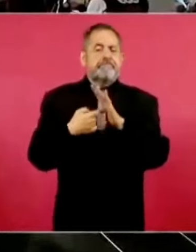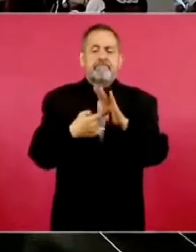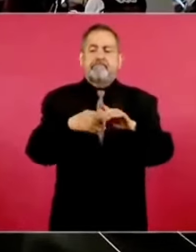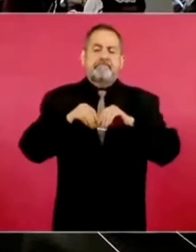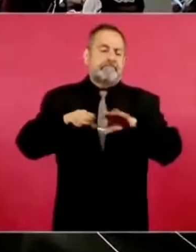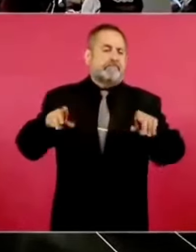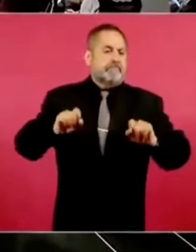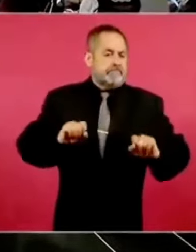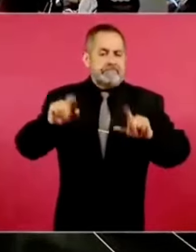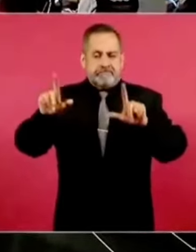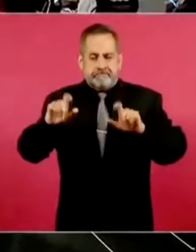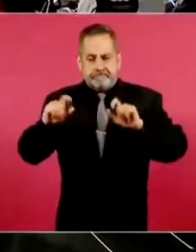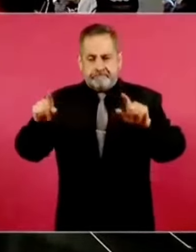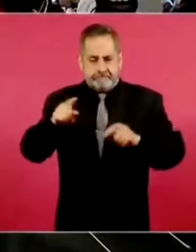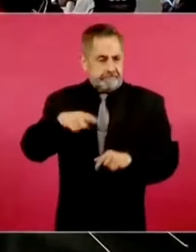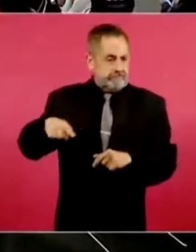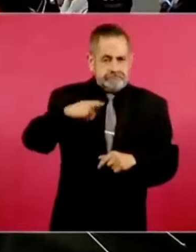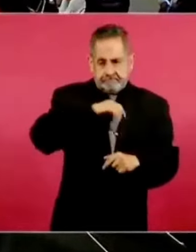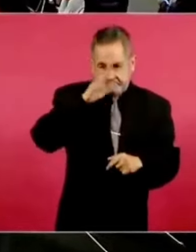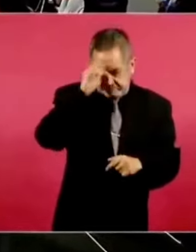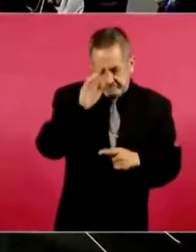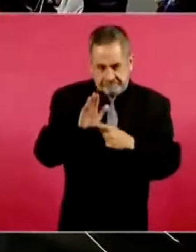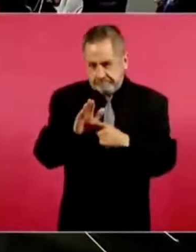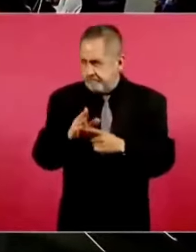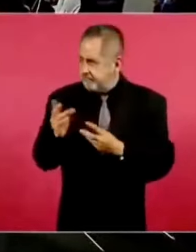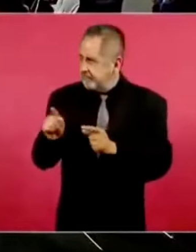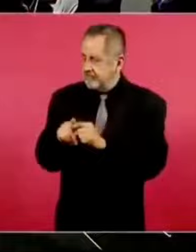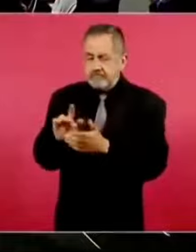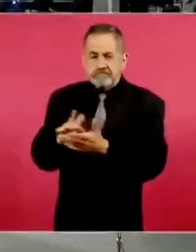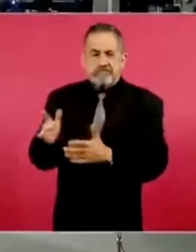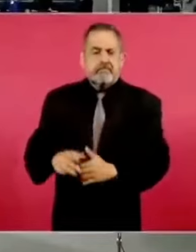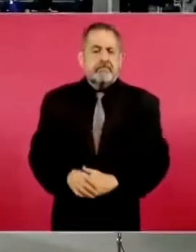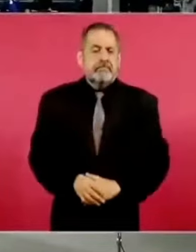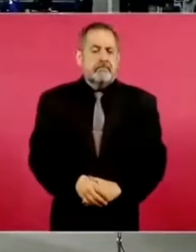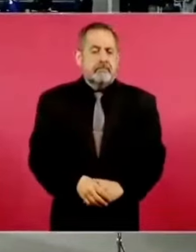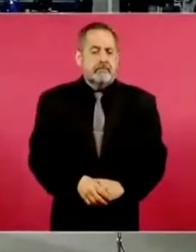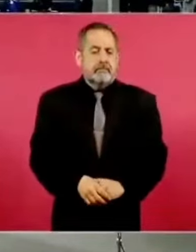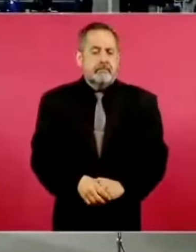presentación, si están de acuerdo. Muchas gracias. Gracias, doctor Alcocer.